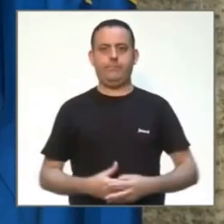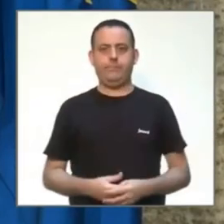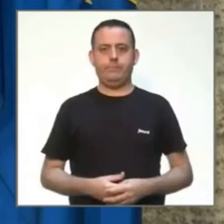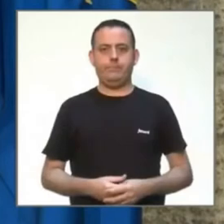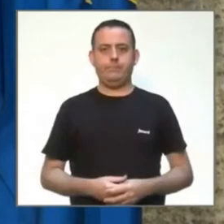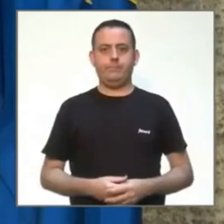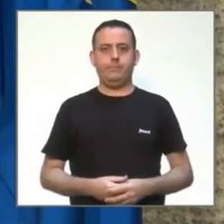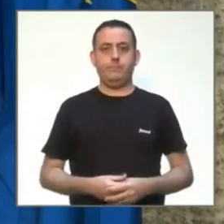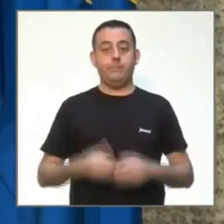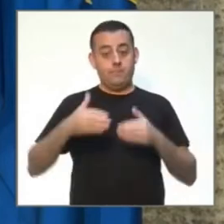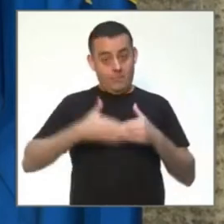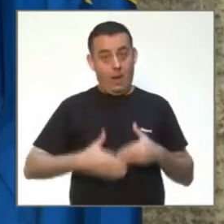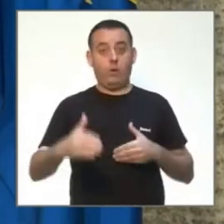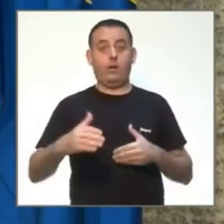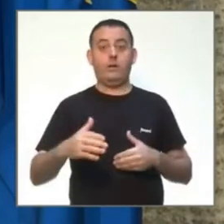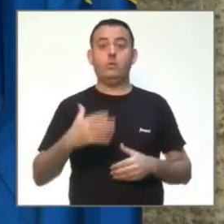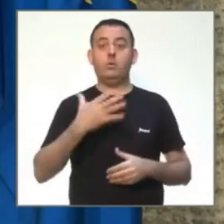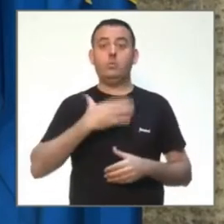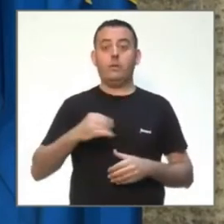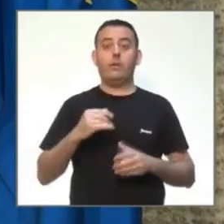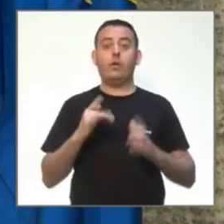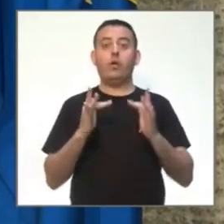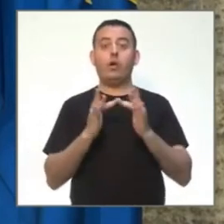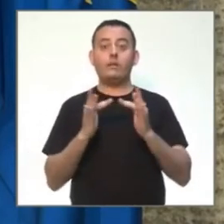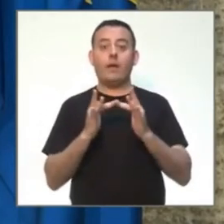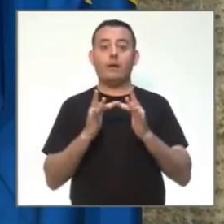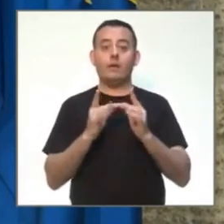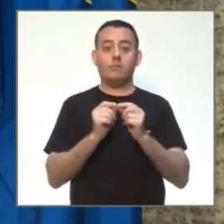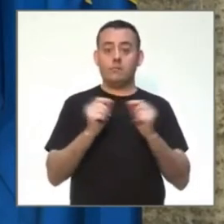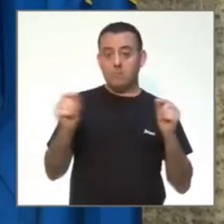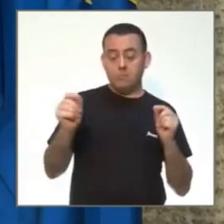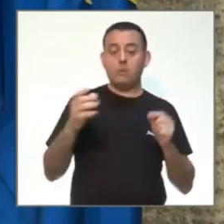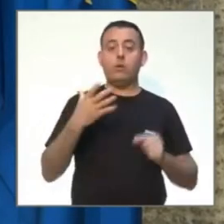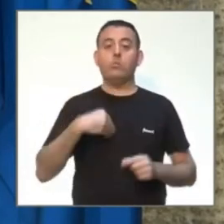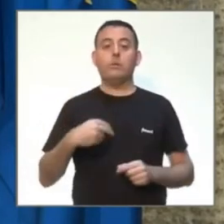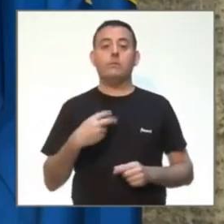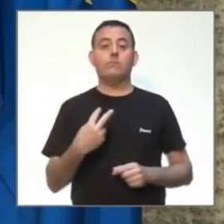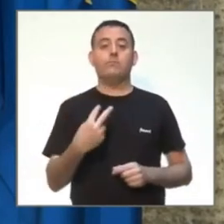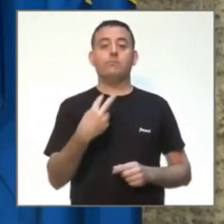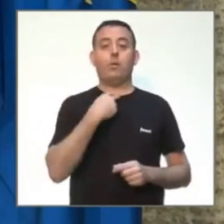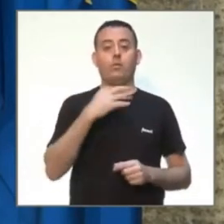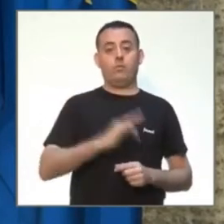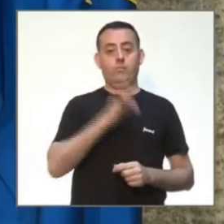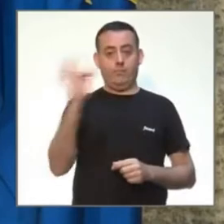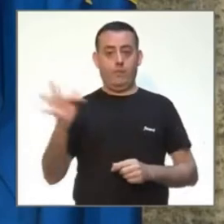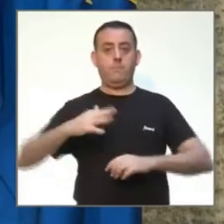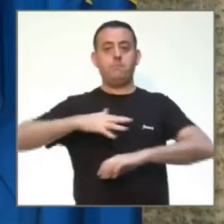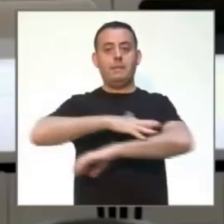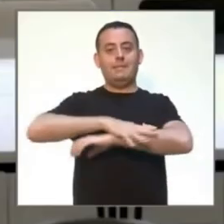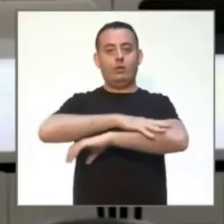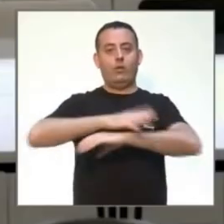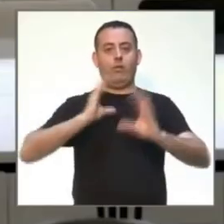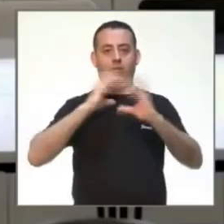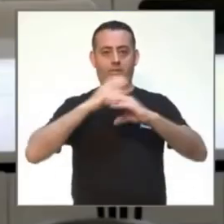A continuación, si podemos conectar, le cedo la palabra al ministro de Ciencia.